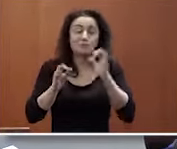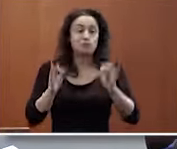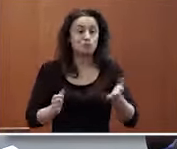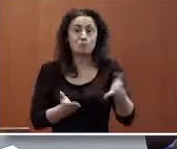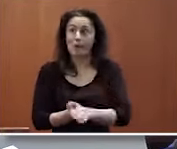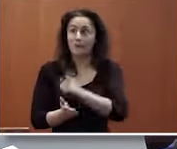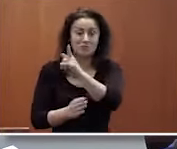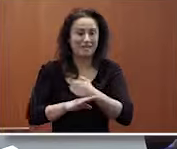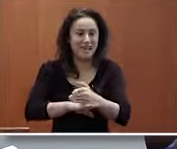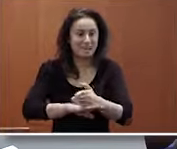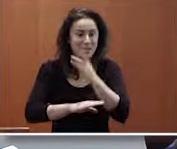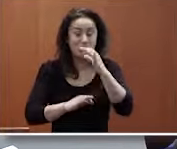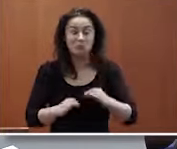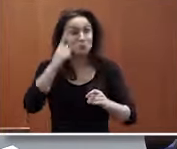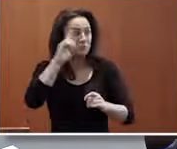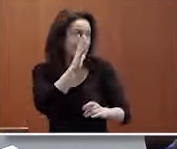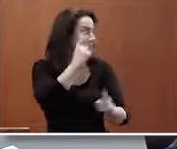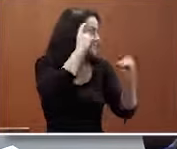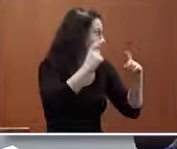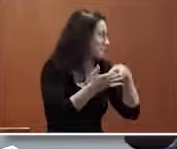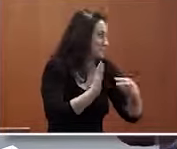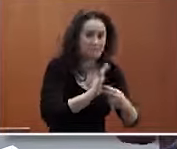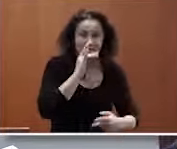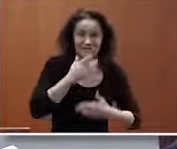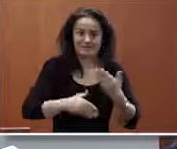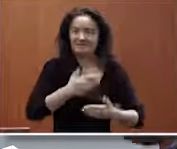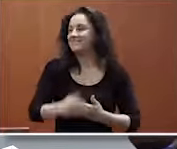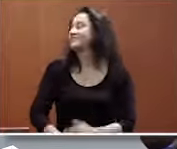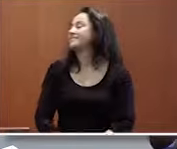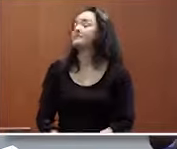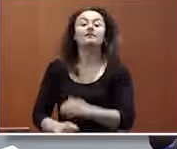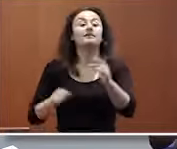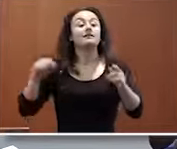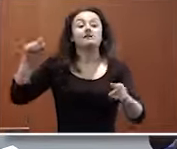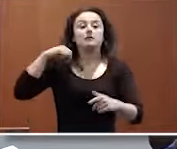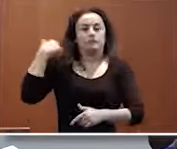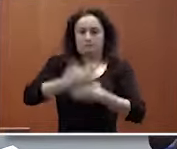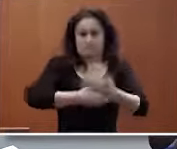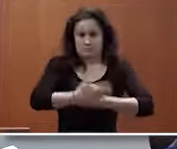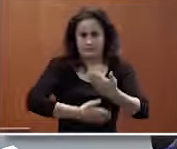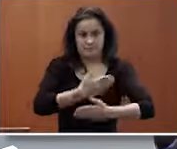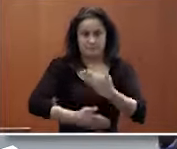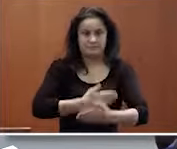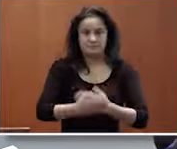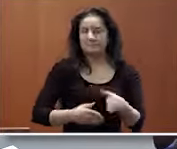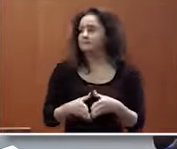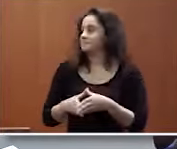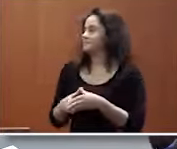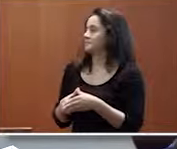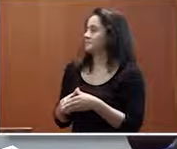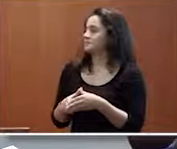bueno está vivo está vivo cuando estén que alguien me avise y yo doy paso ¿vale? muy bien